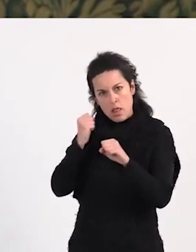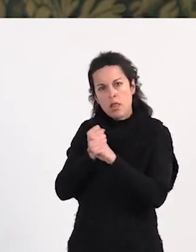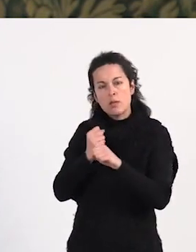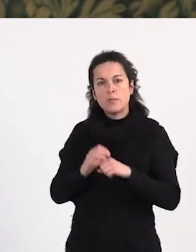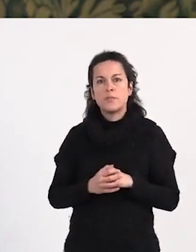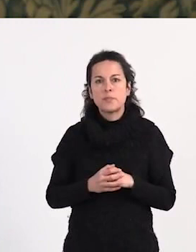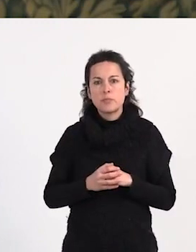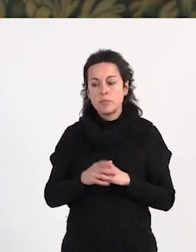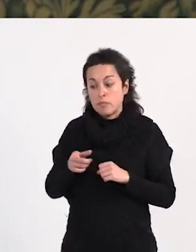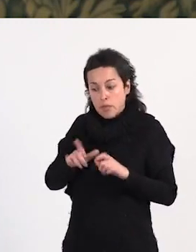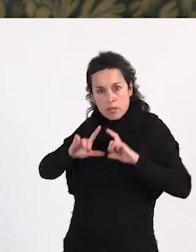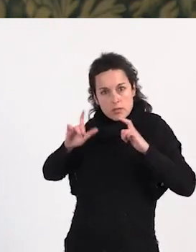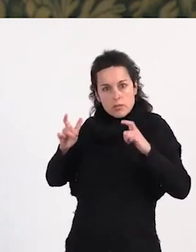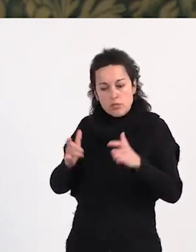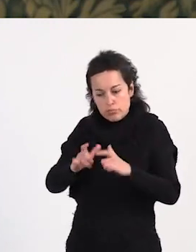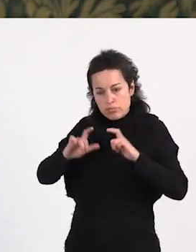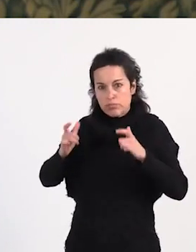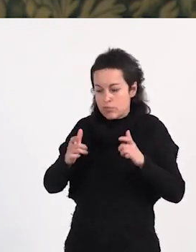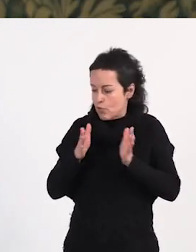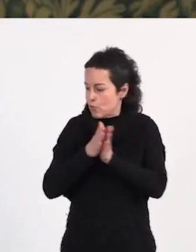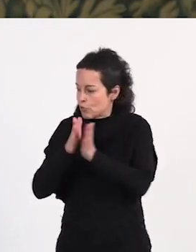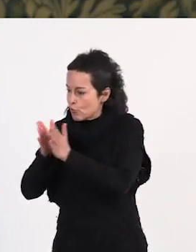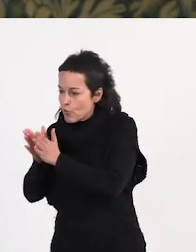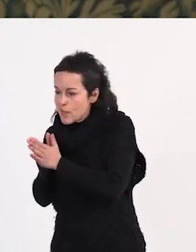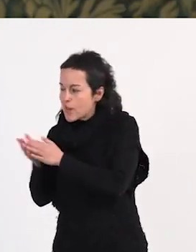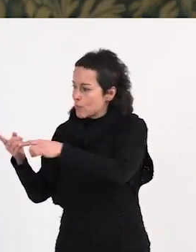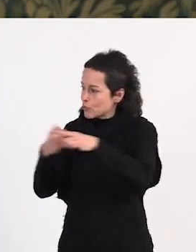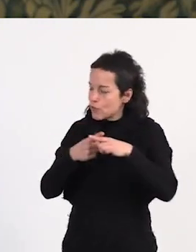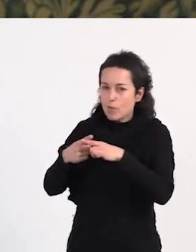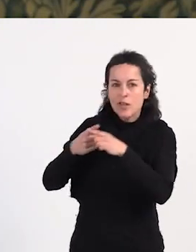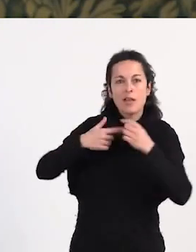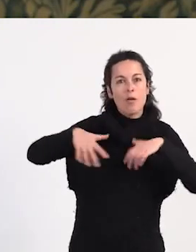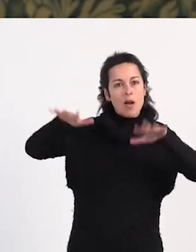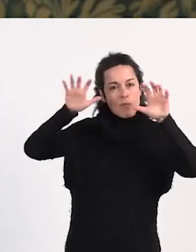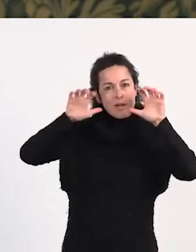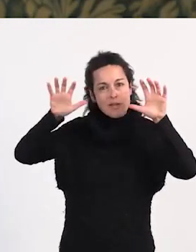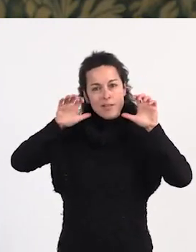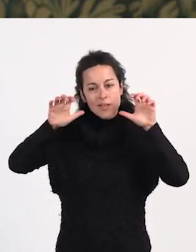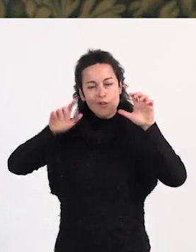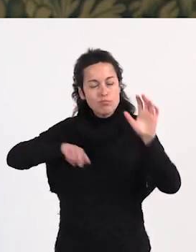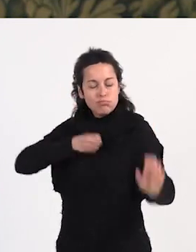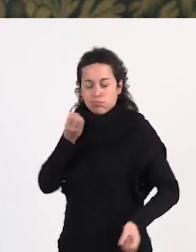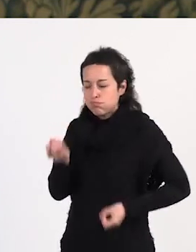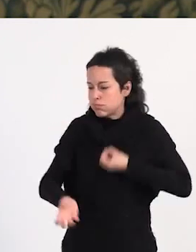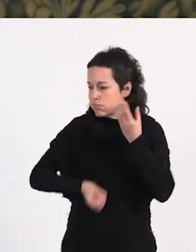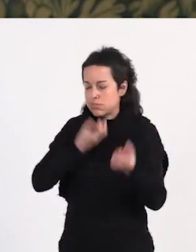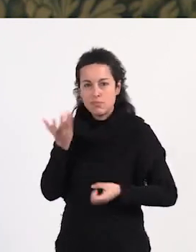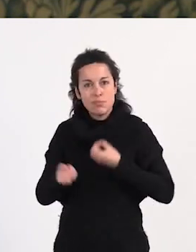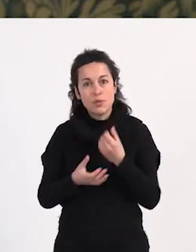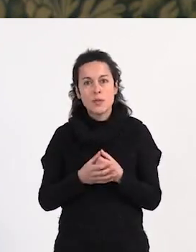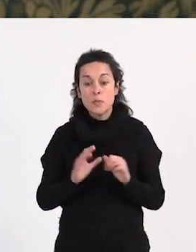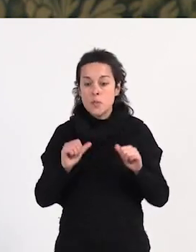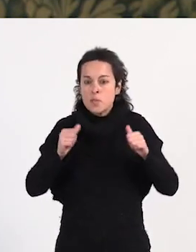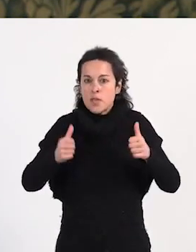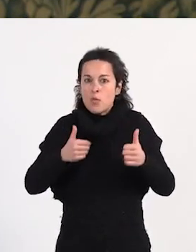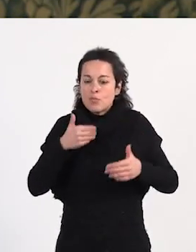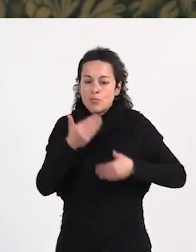en las cuales, junto a mis compañeras, hemos compartido, aprendido y nos hemos desahogado. Y hemos comenzado un